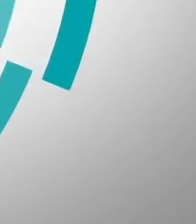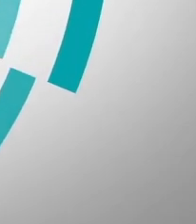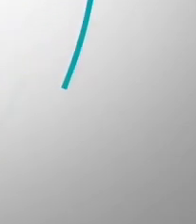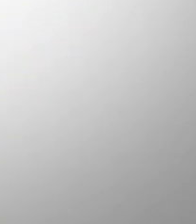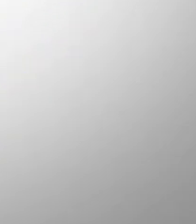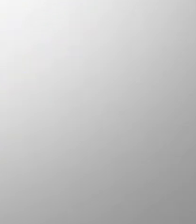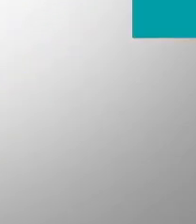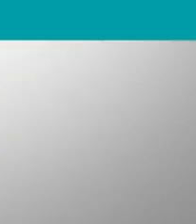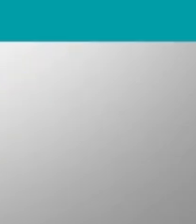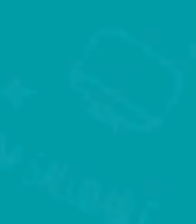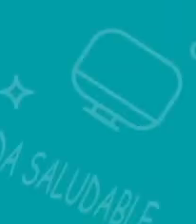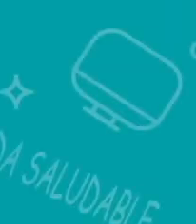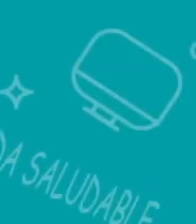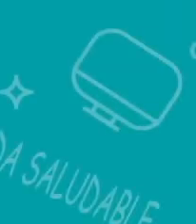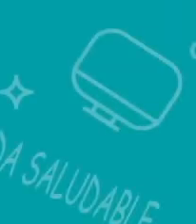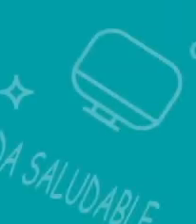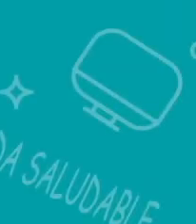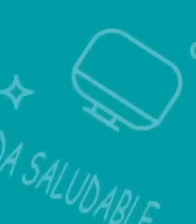We'll be back.